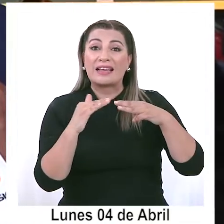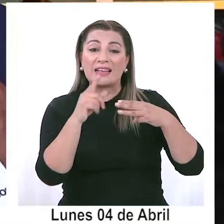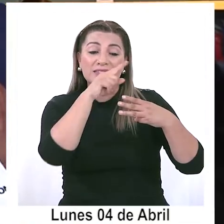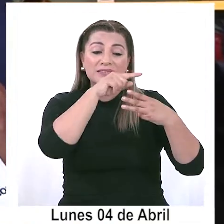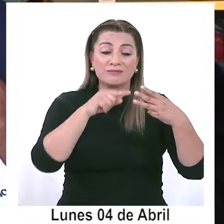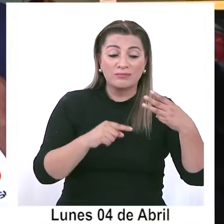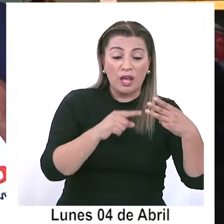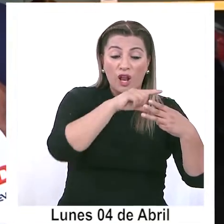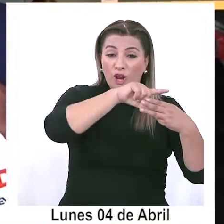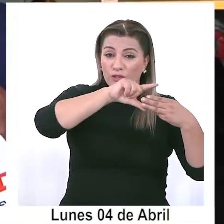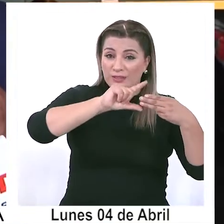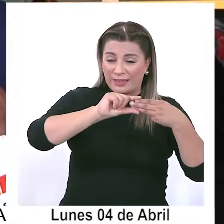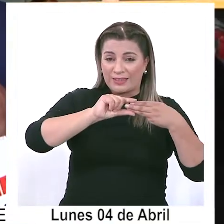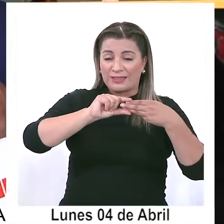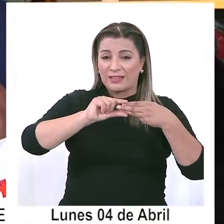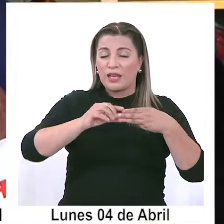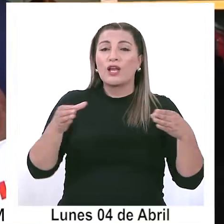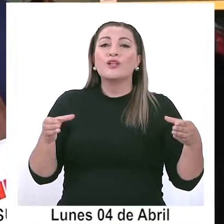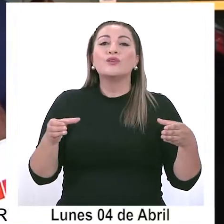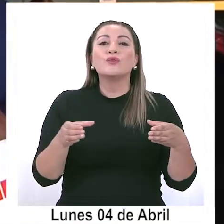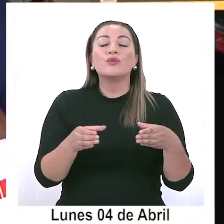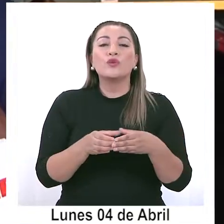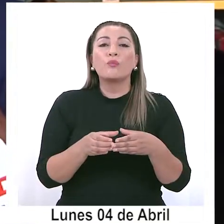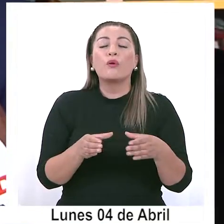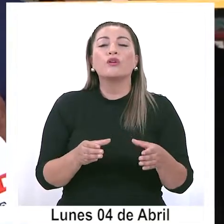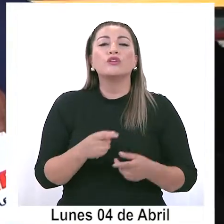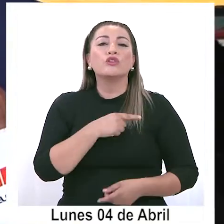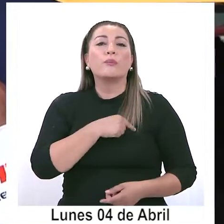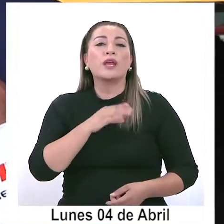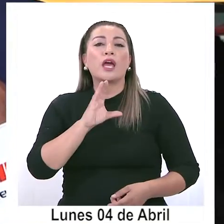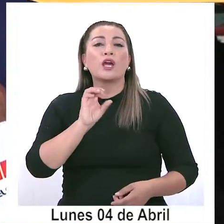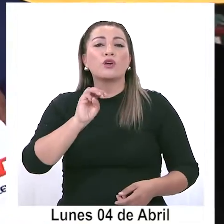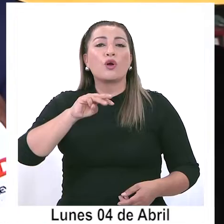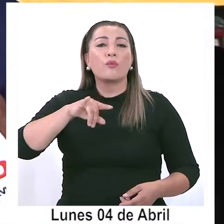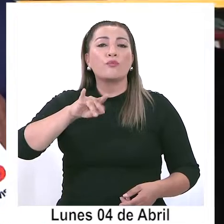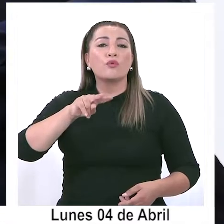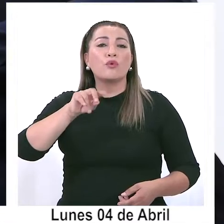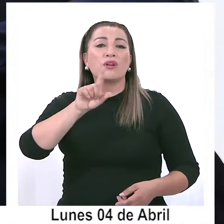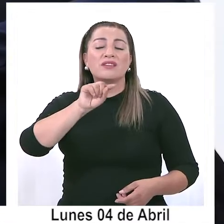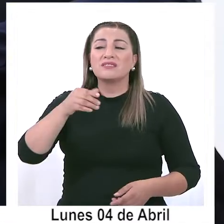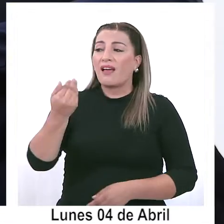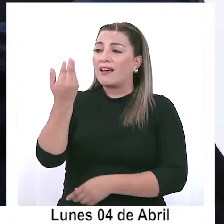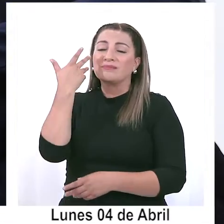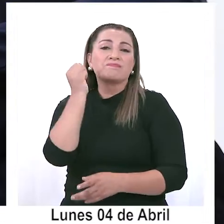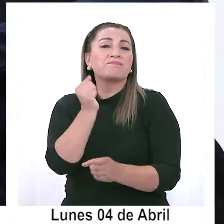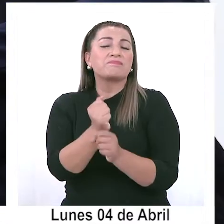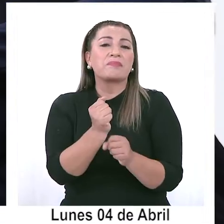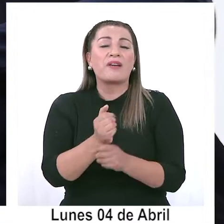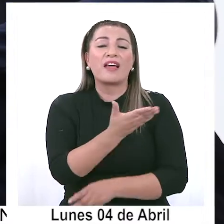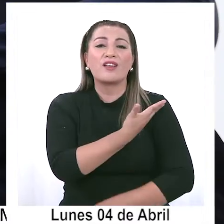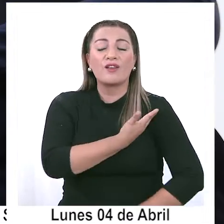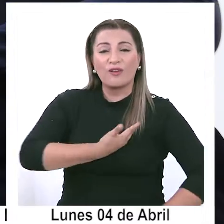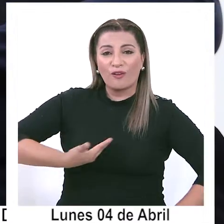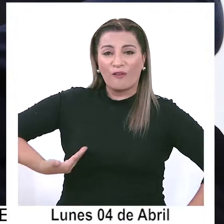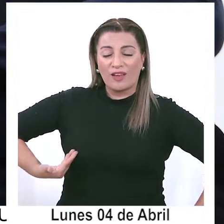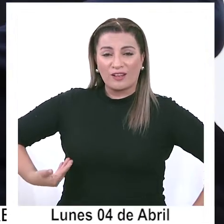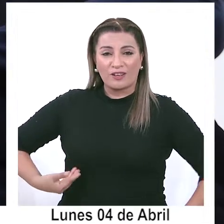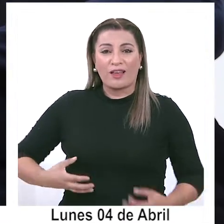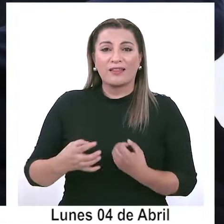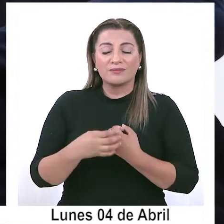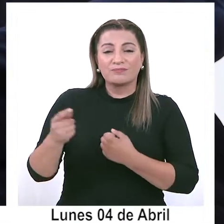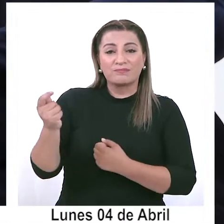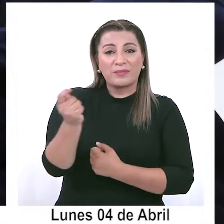Urbanismo, todos ellos del Partido Comunes, quienes se desempeñaban hasta el momento en el gobierno regional.